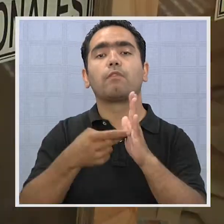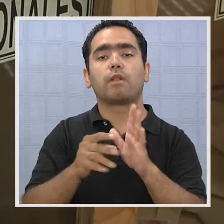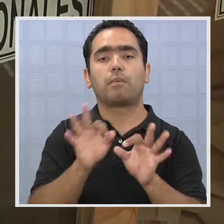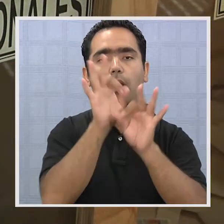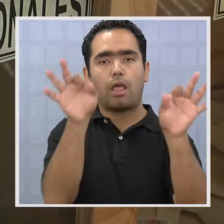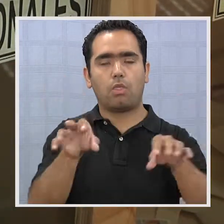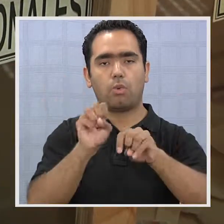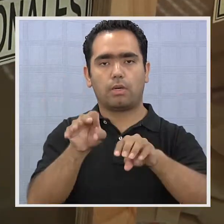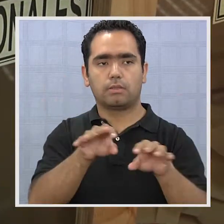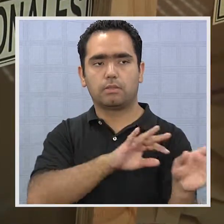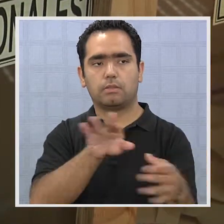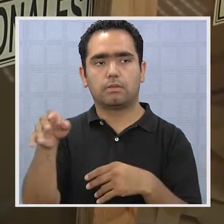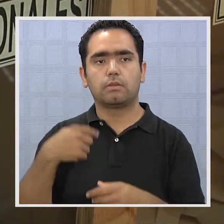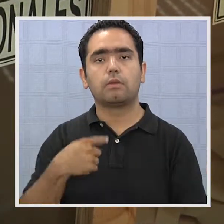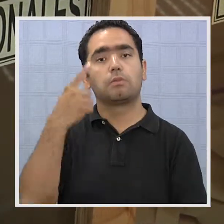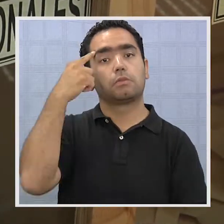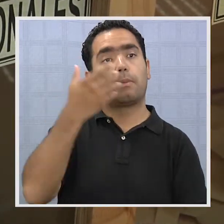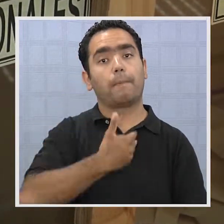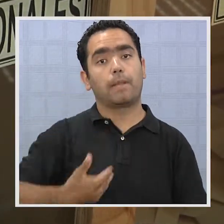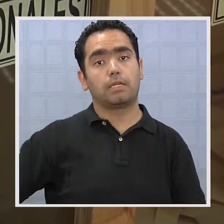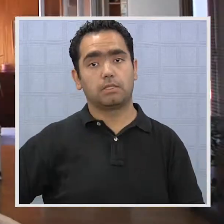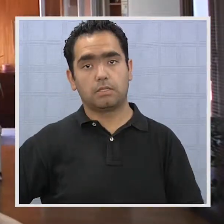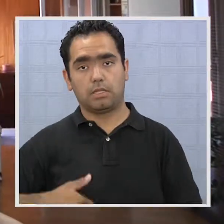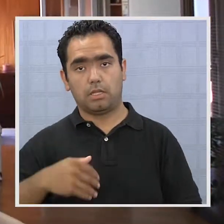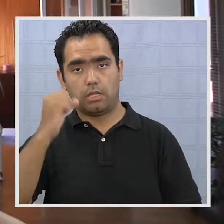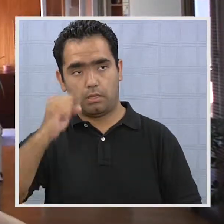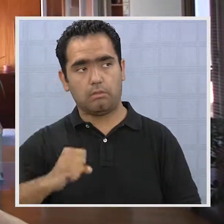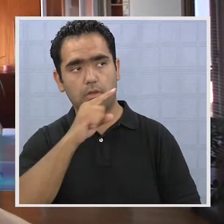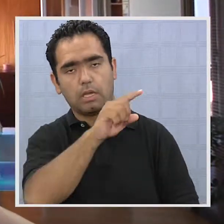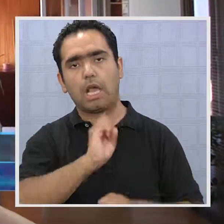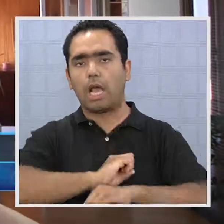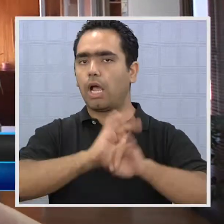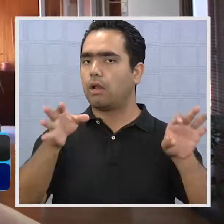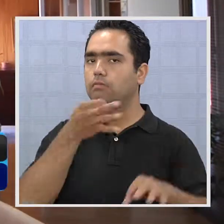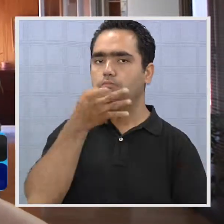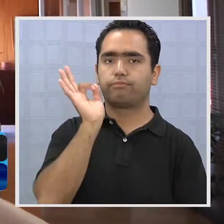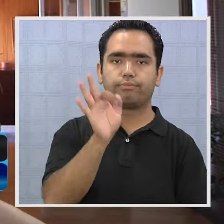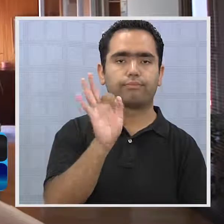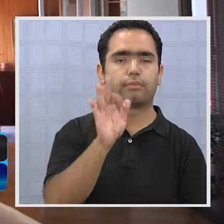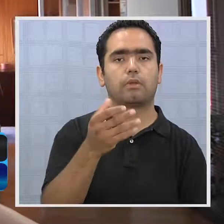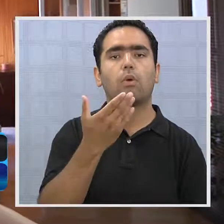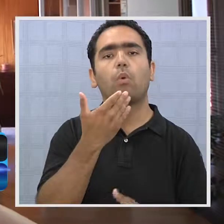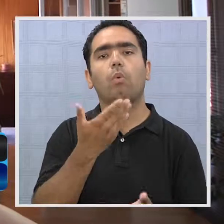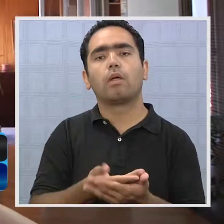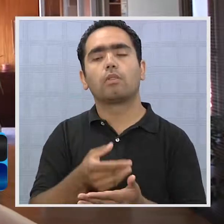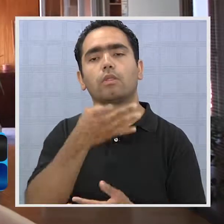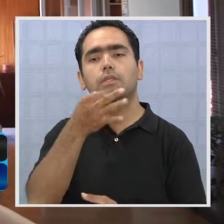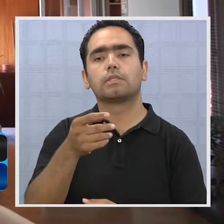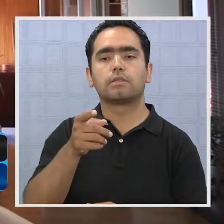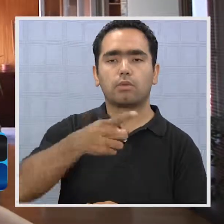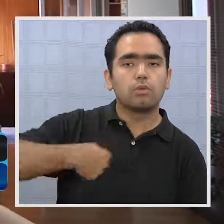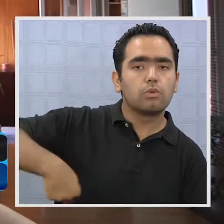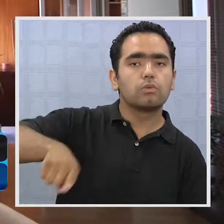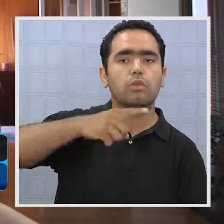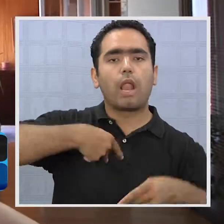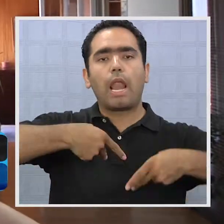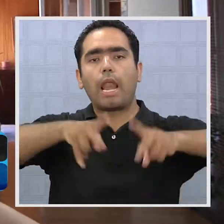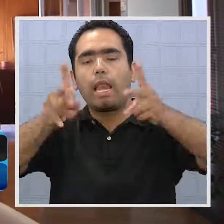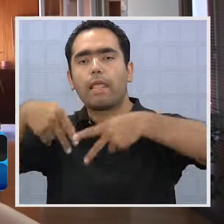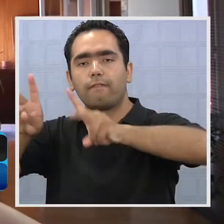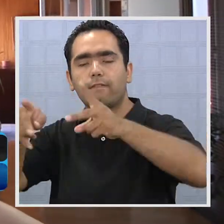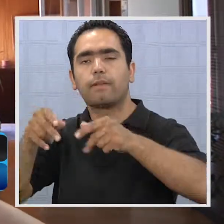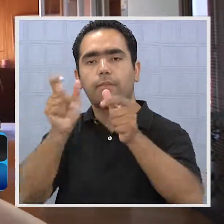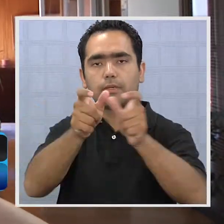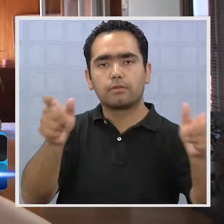educación. A mí me parece que el presidente fue súper claro en decir que para nosotros es muy importante la libertad de